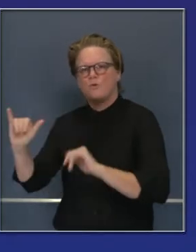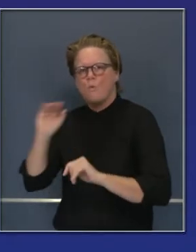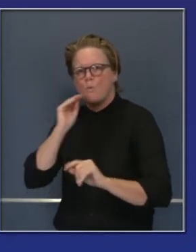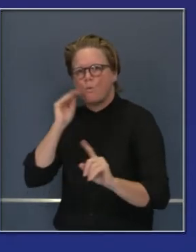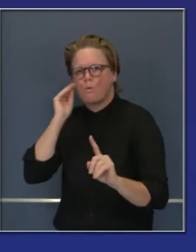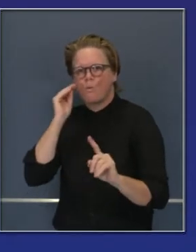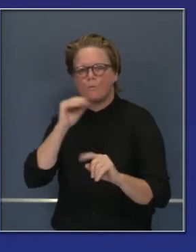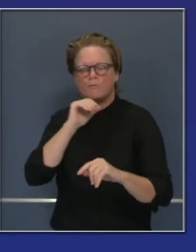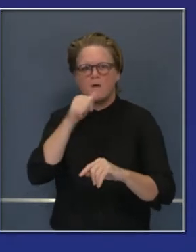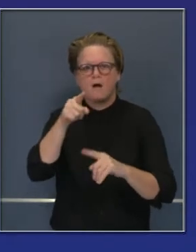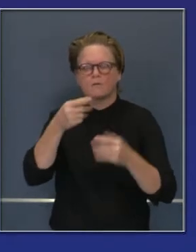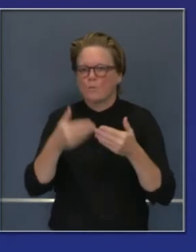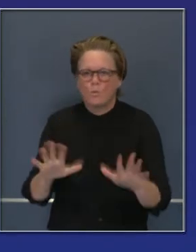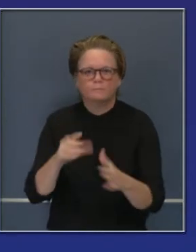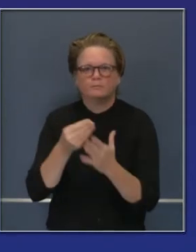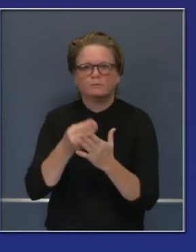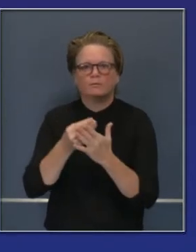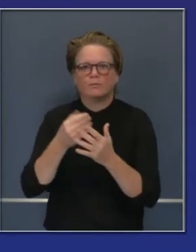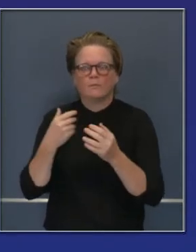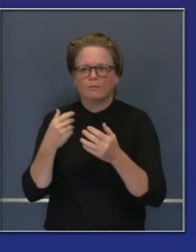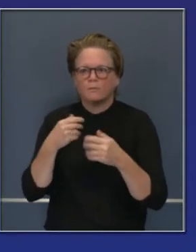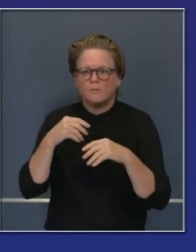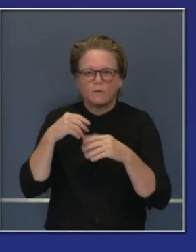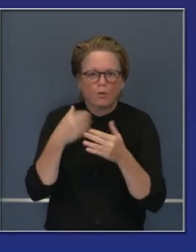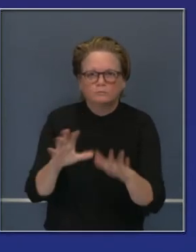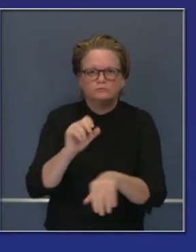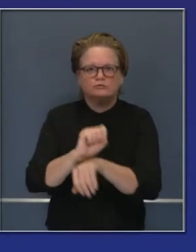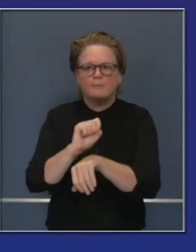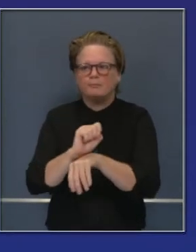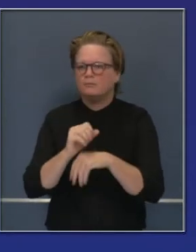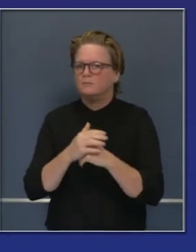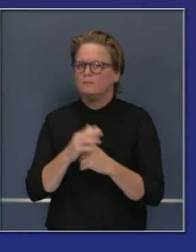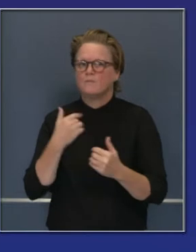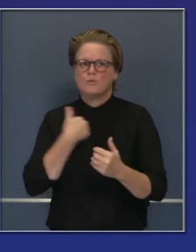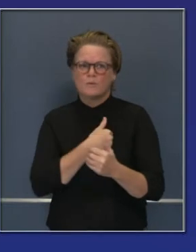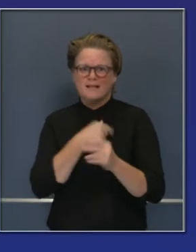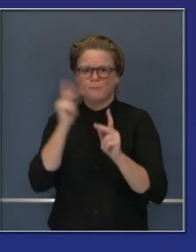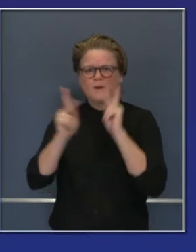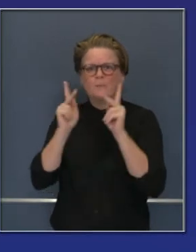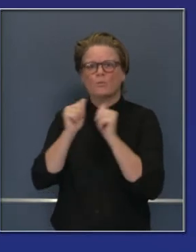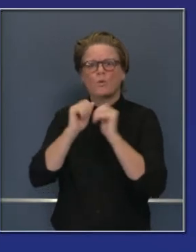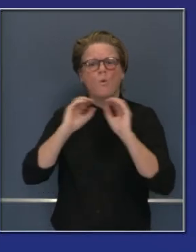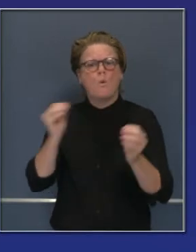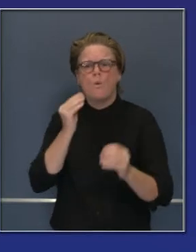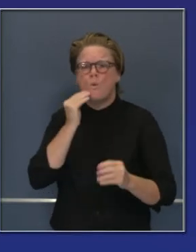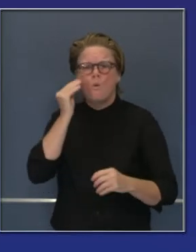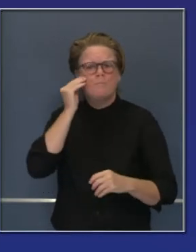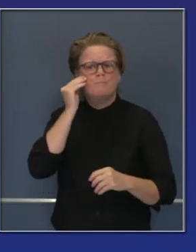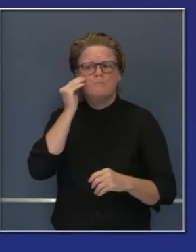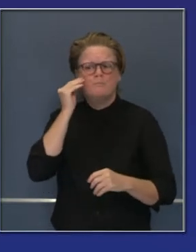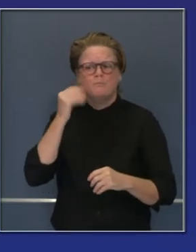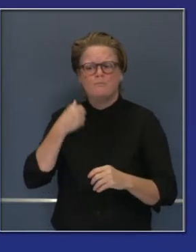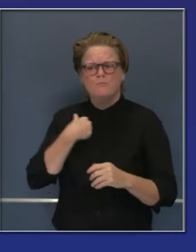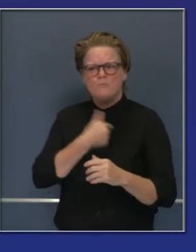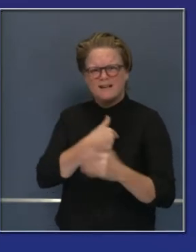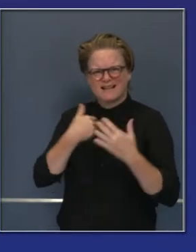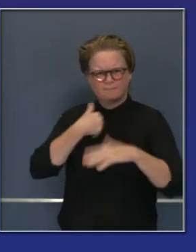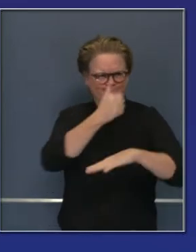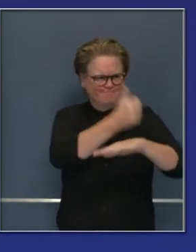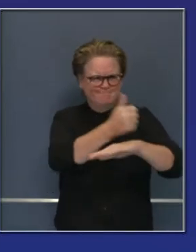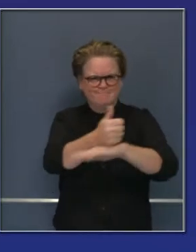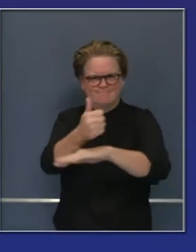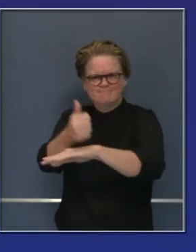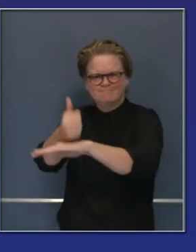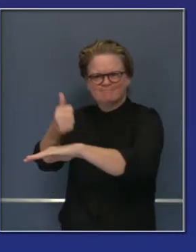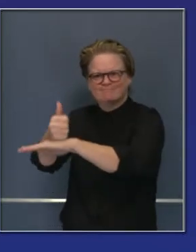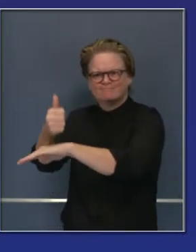previas. Hemos estado llevando a cabo unos esfuerzos considerables, dando vivienda a más de 22 mil individuos en el